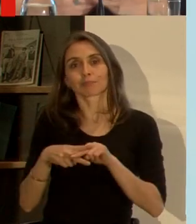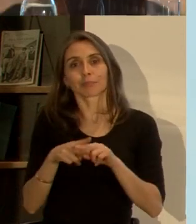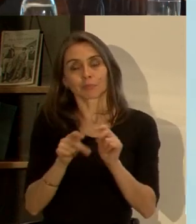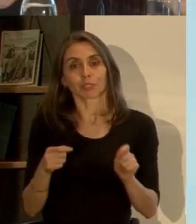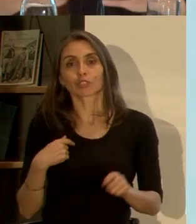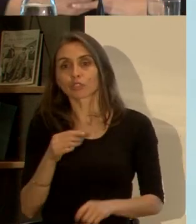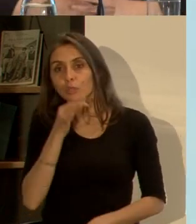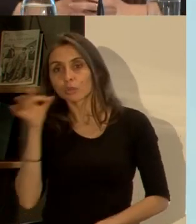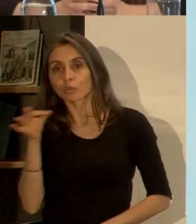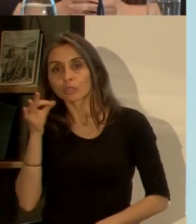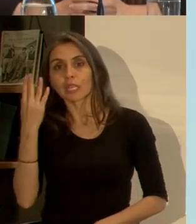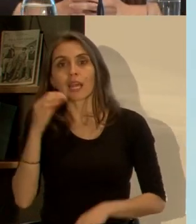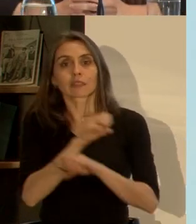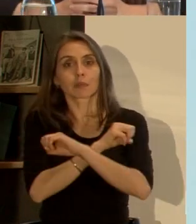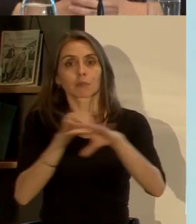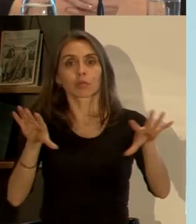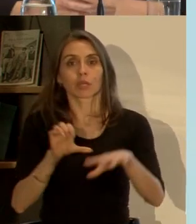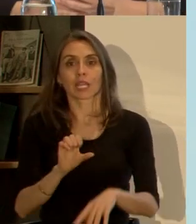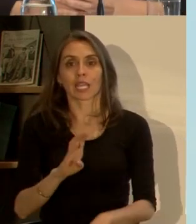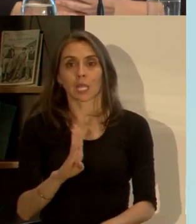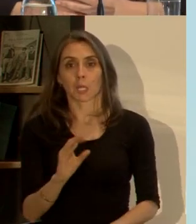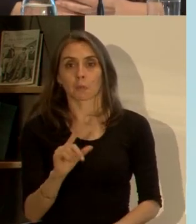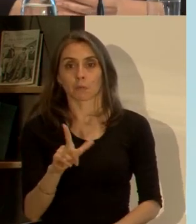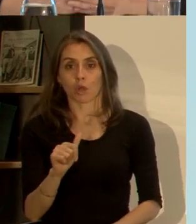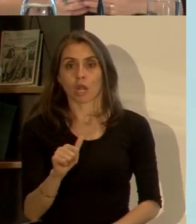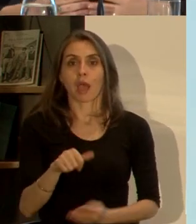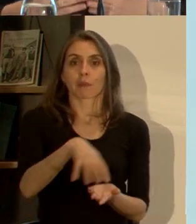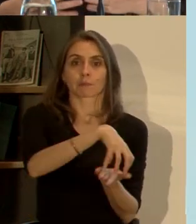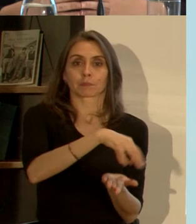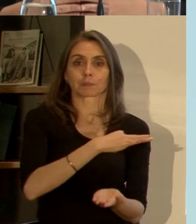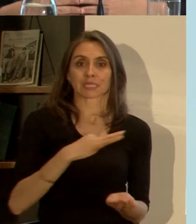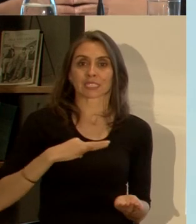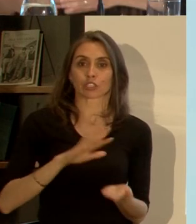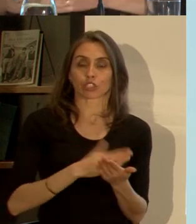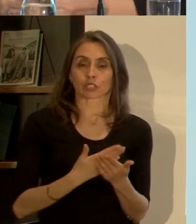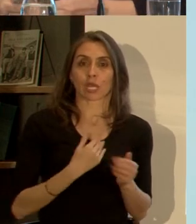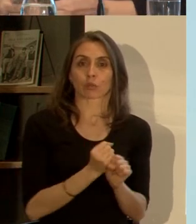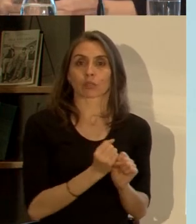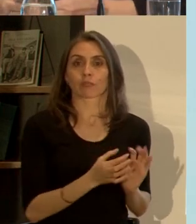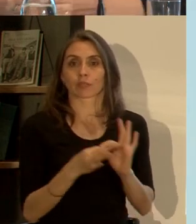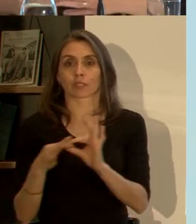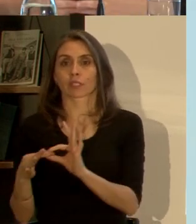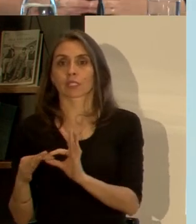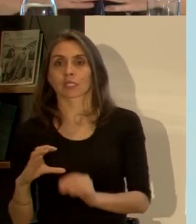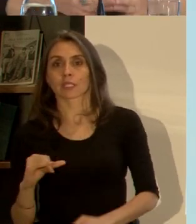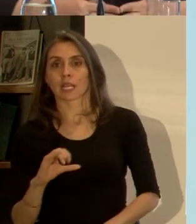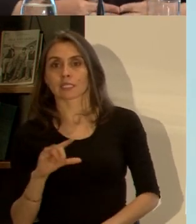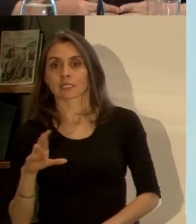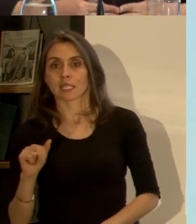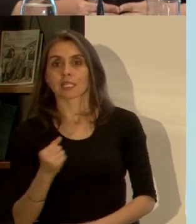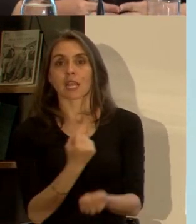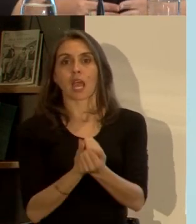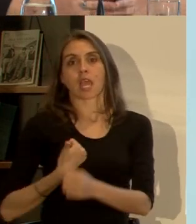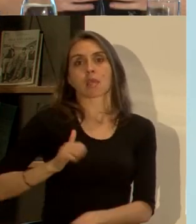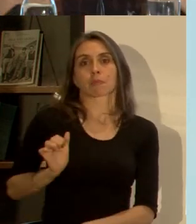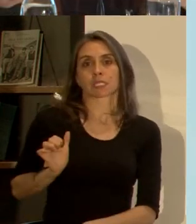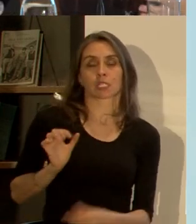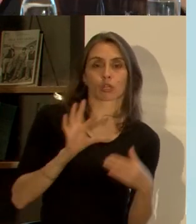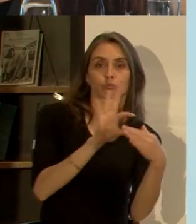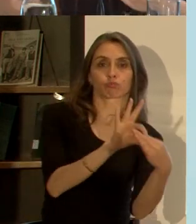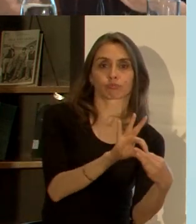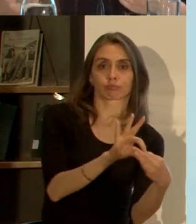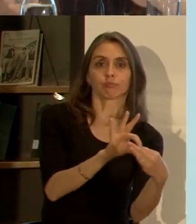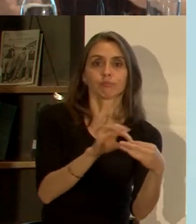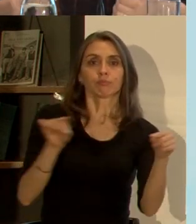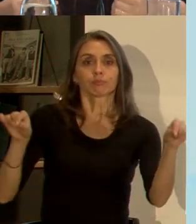yo le contaba cuando fue el brote del ébola nosotros como Ministerio de Salud trabajamos de la mano con Cancillería con la Policía de Investigaciones